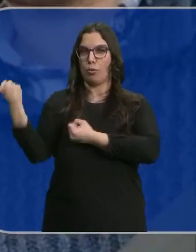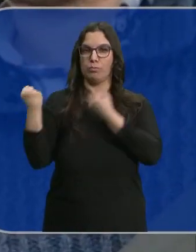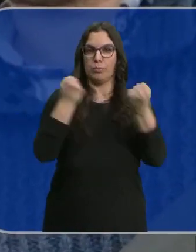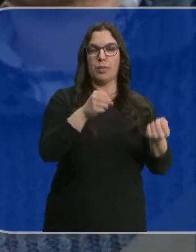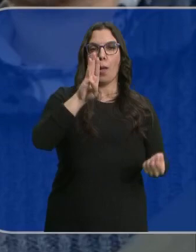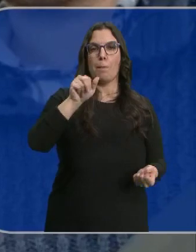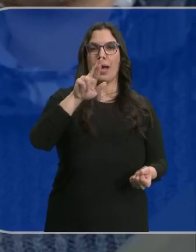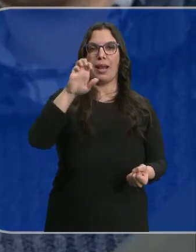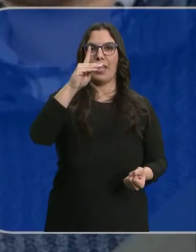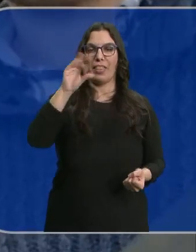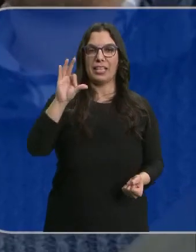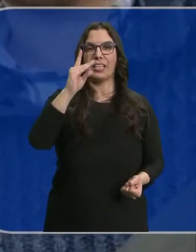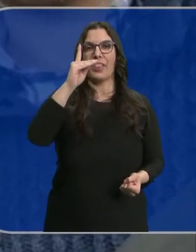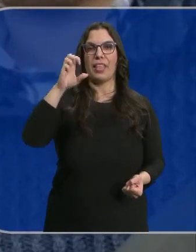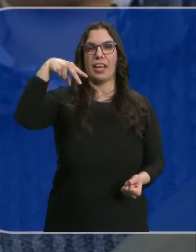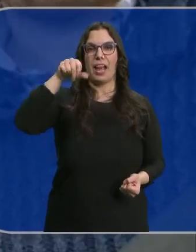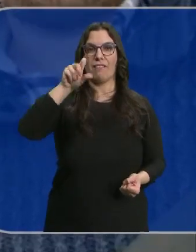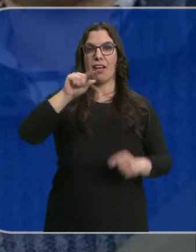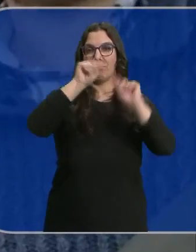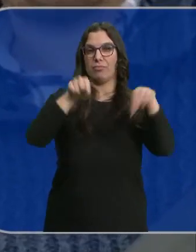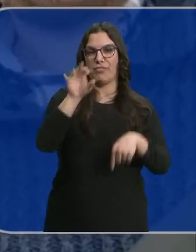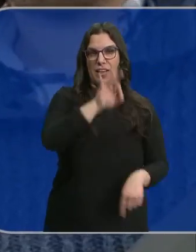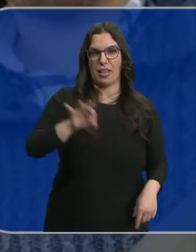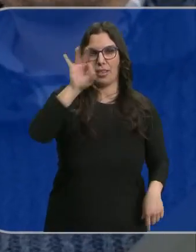Nava, de Valencia y de Castilla y León.